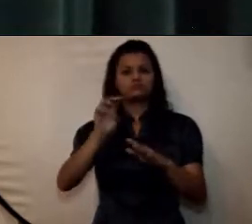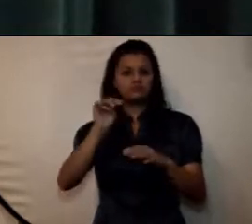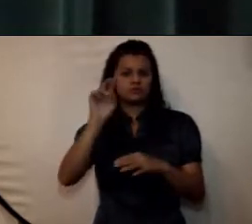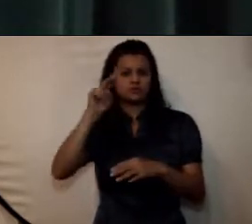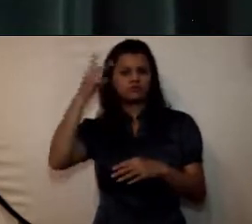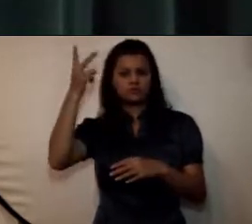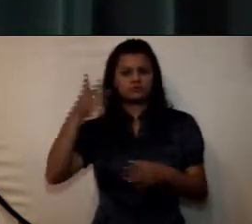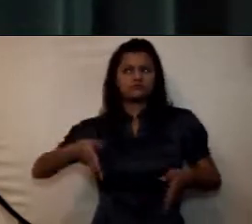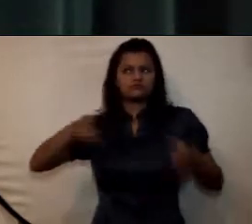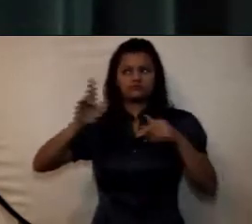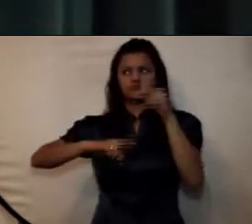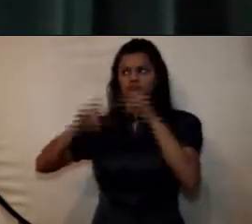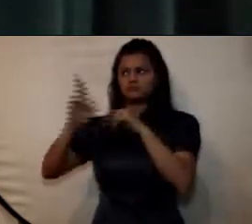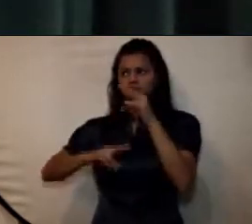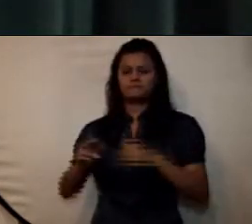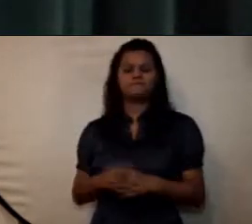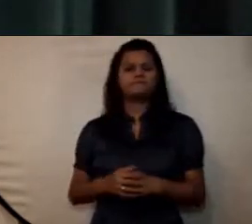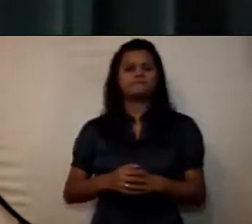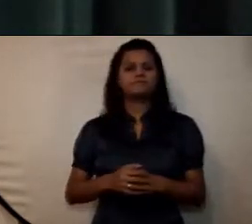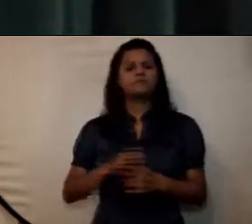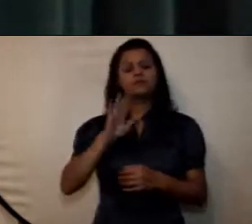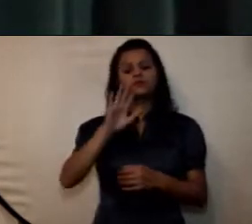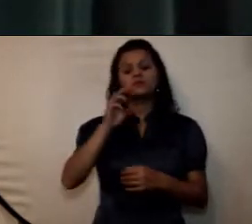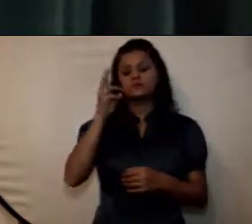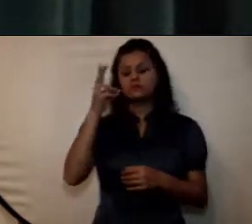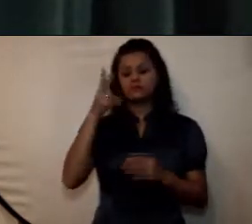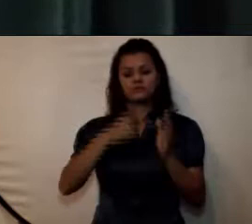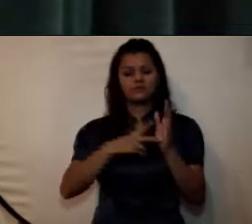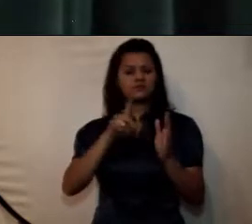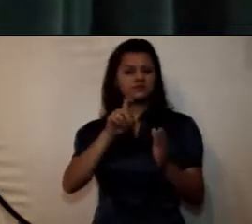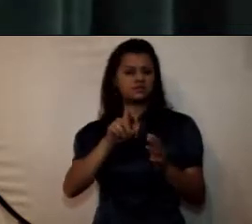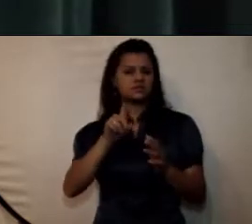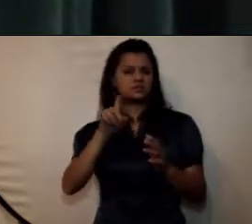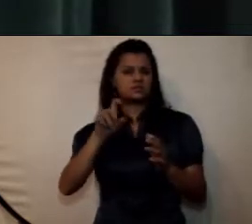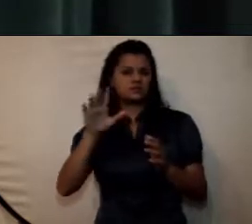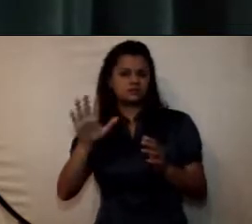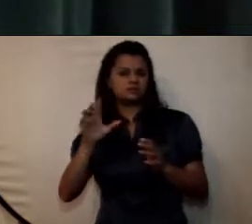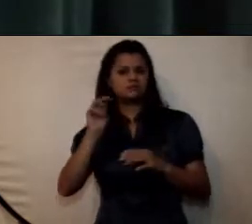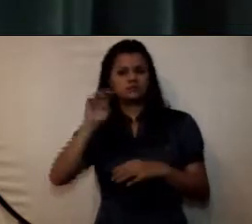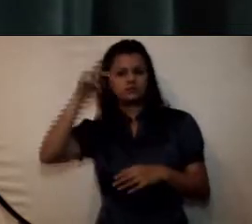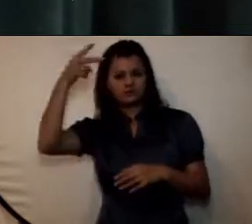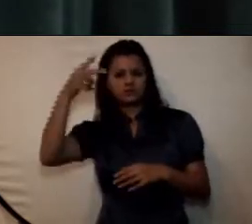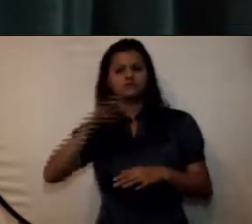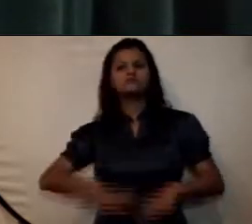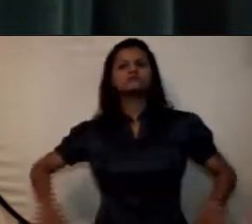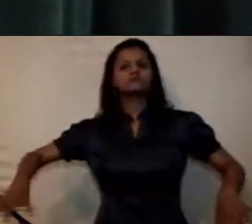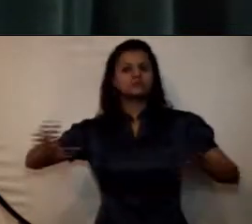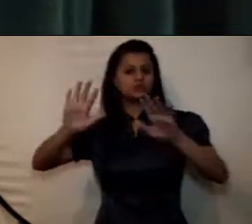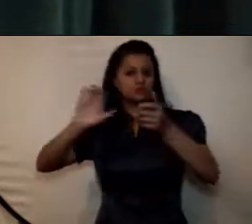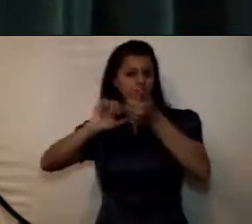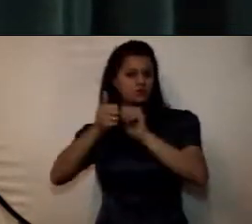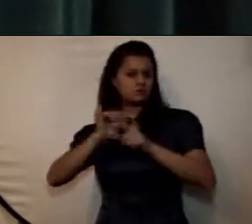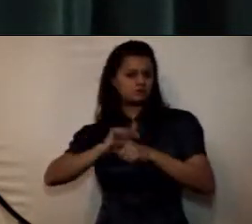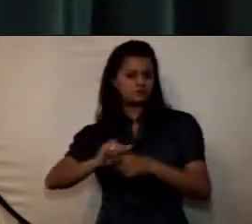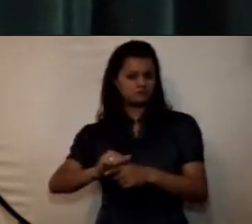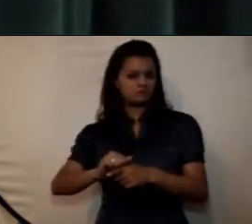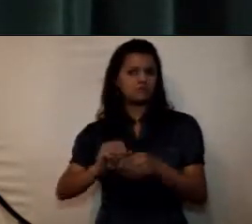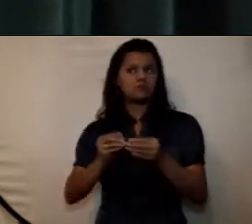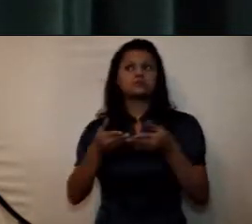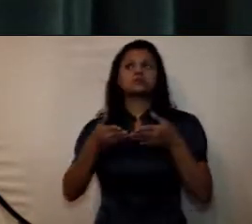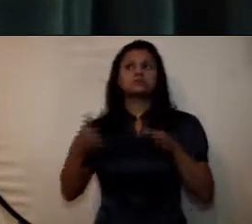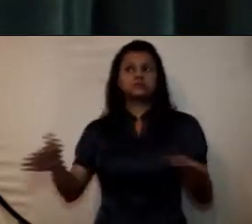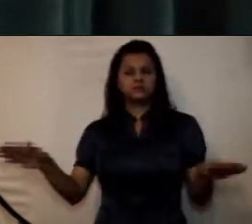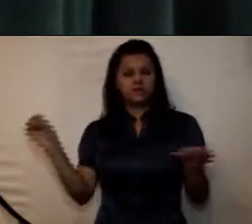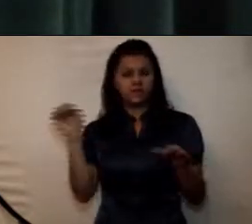y 2.665 metros cuadrados en espacios deportivos igualmente se amplió la capacidad de parqueaderos en